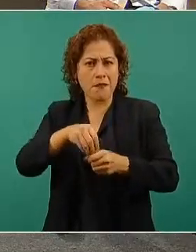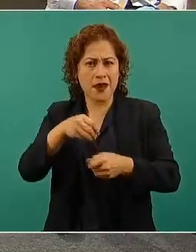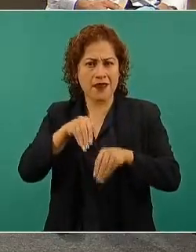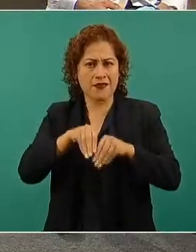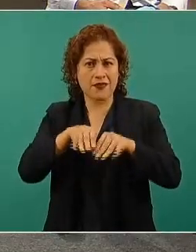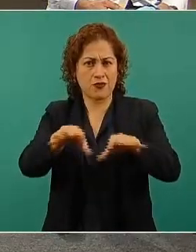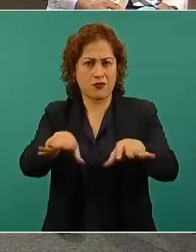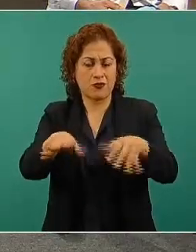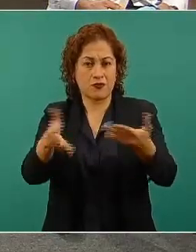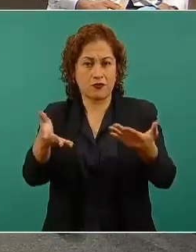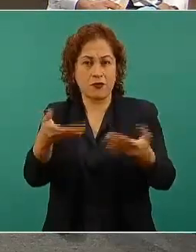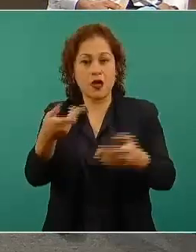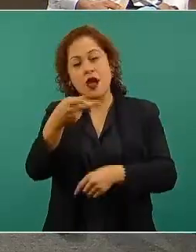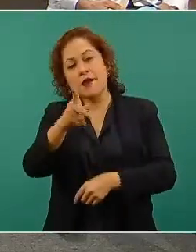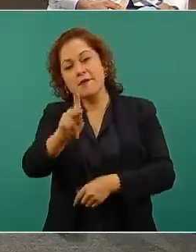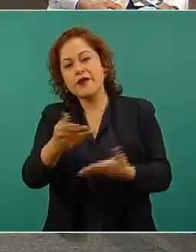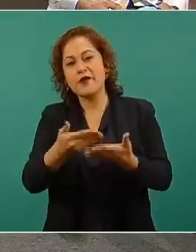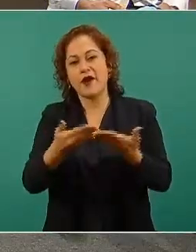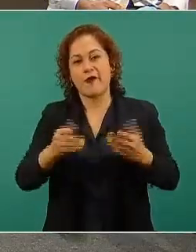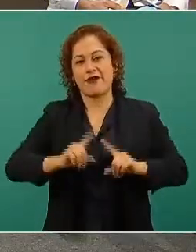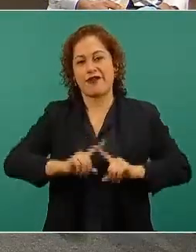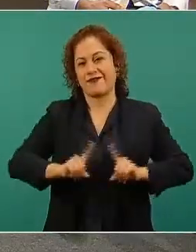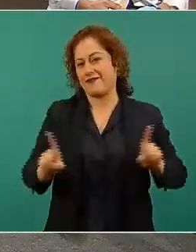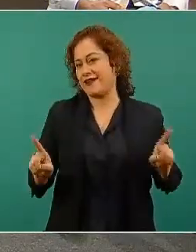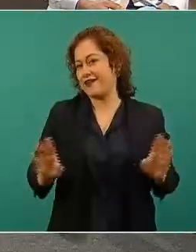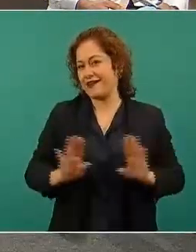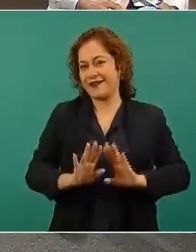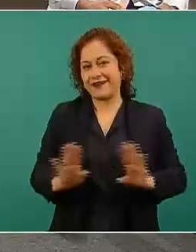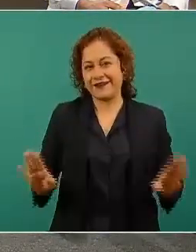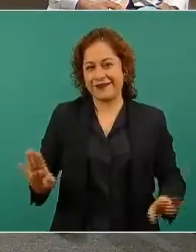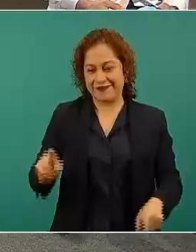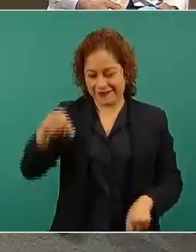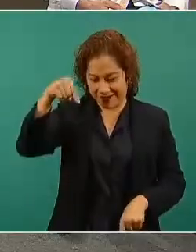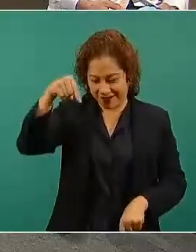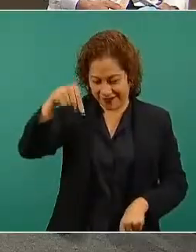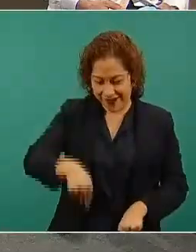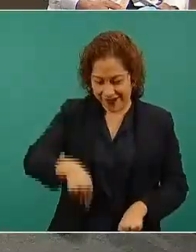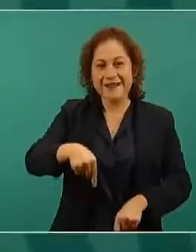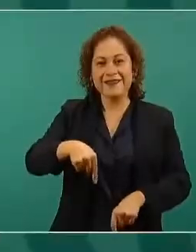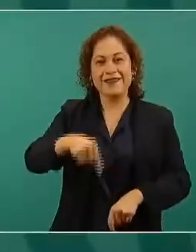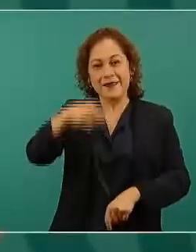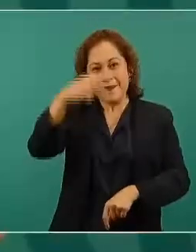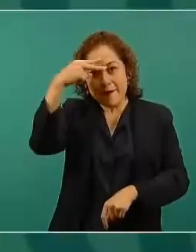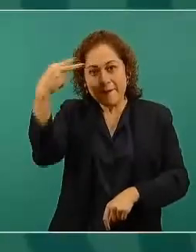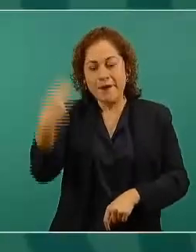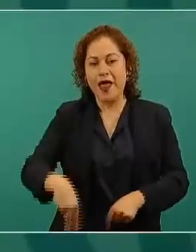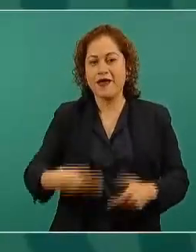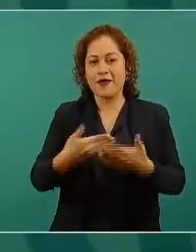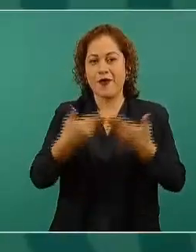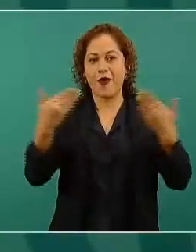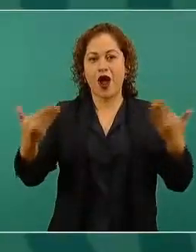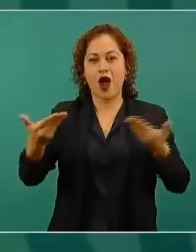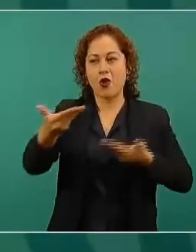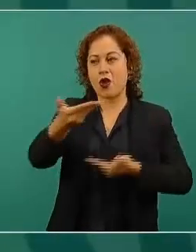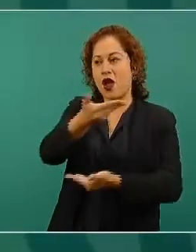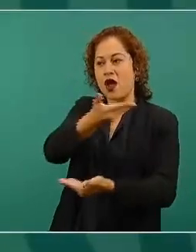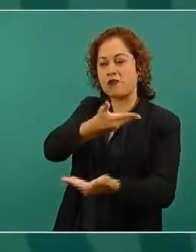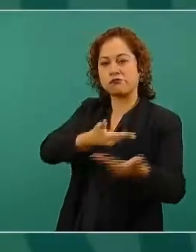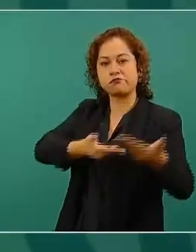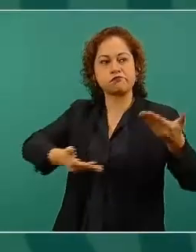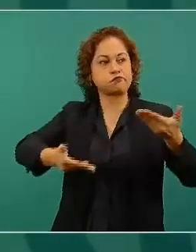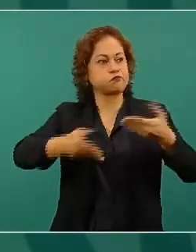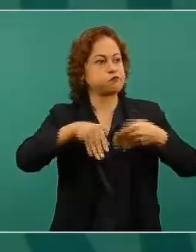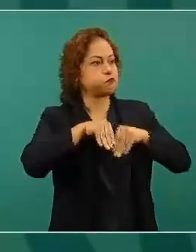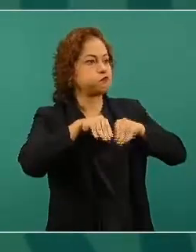ahora se garantiza el derecho a la información y se cuenta con las redes